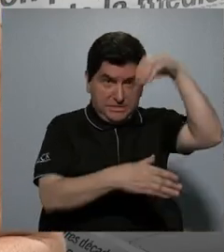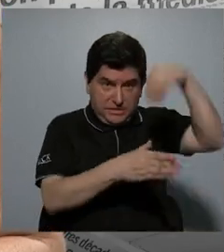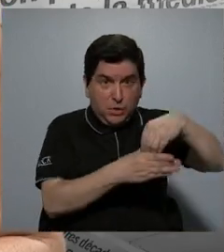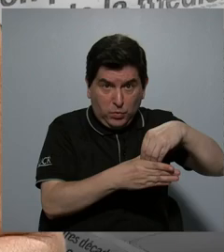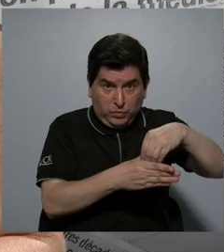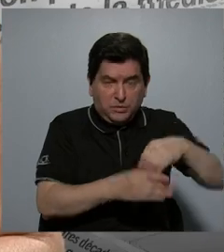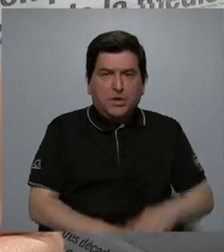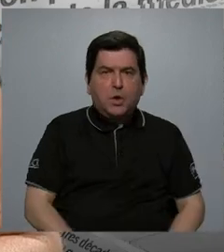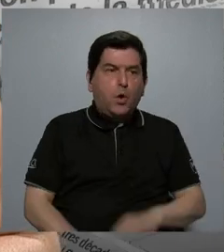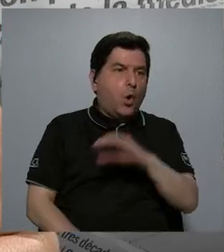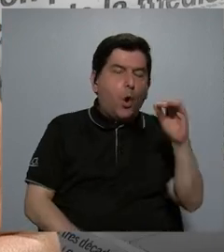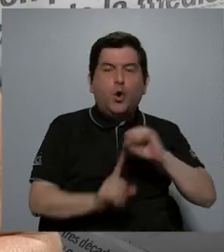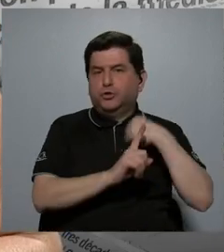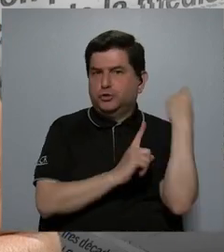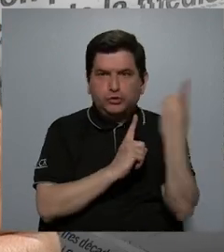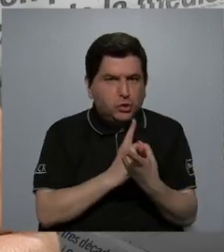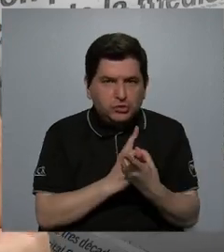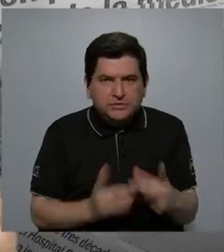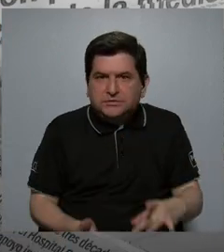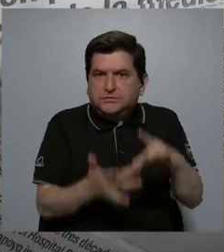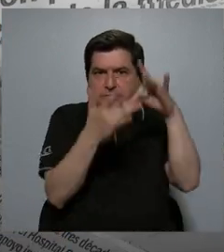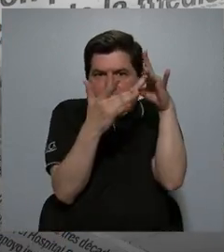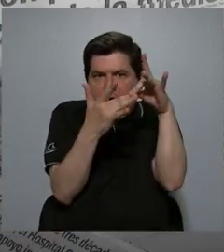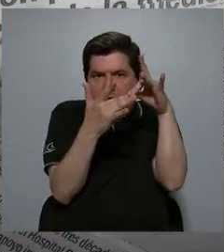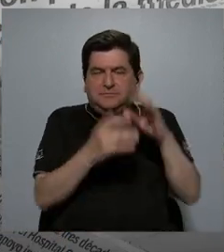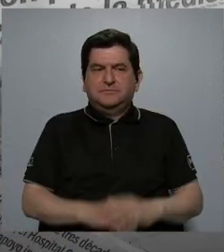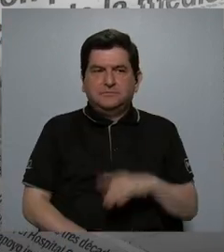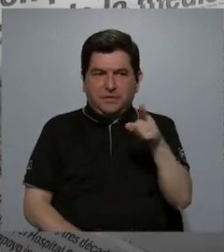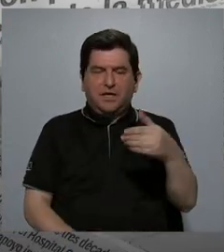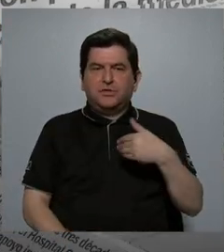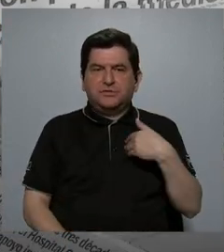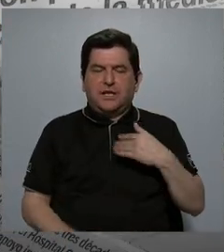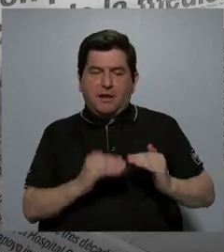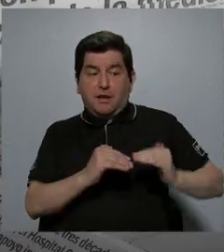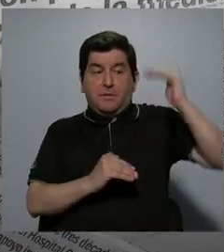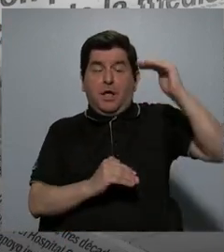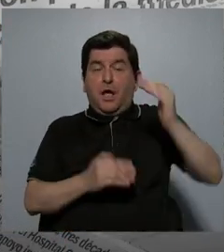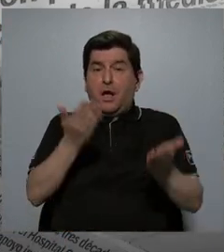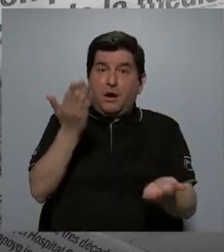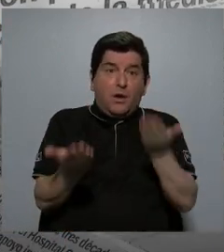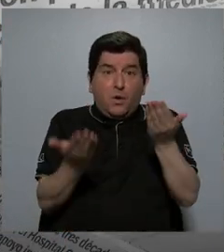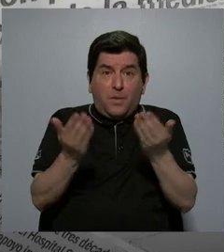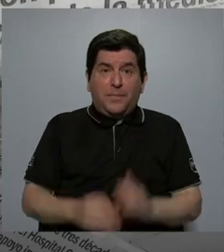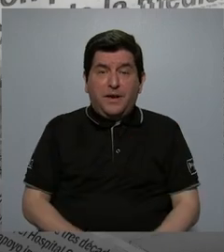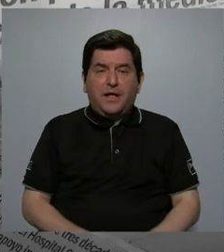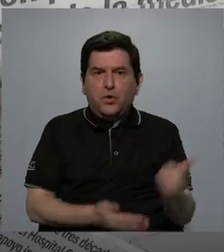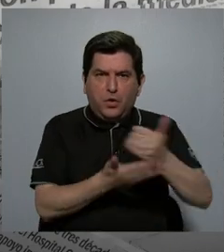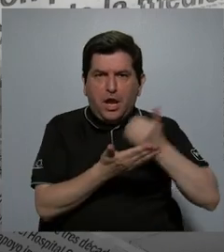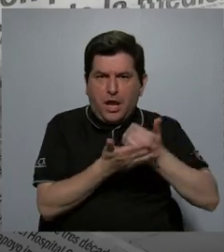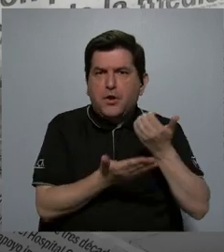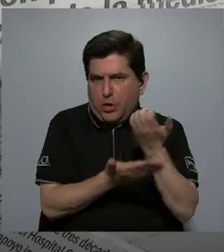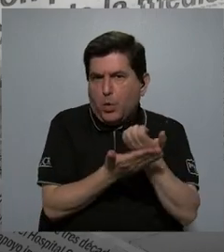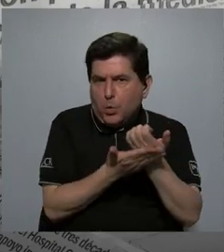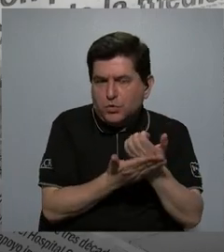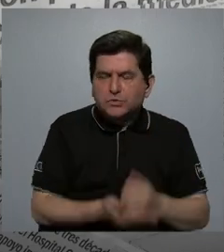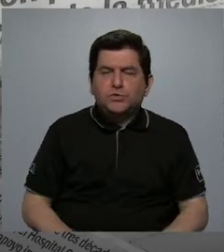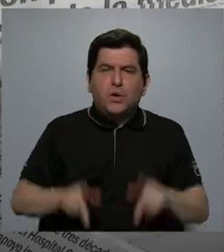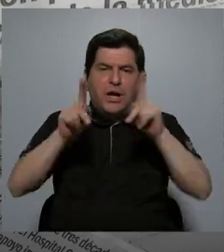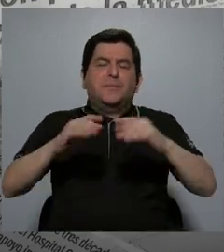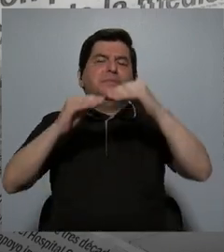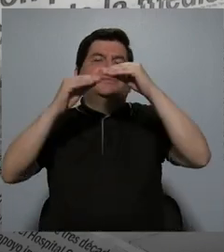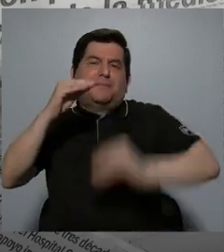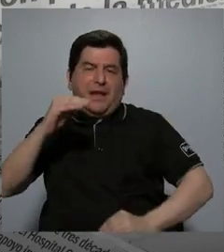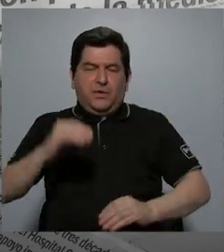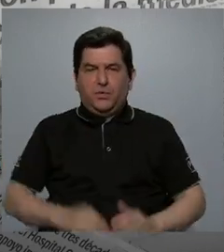determinado o en una sociedad en particular, tienen más recursos económicos en comparación con las que tienen